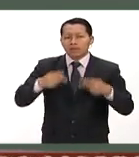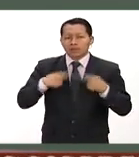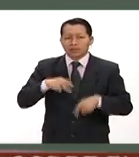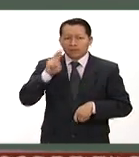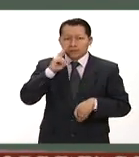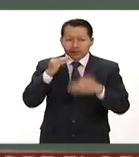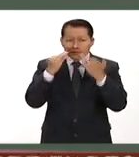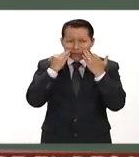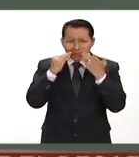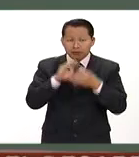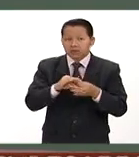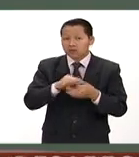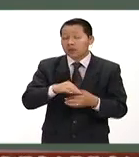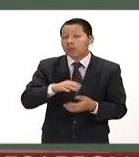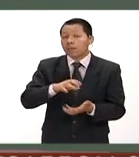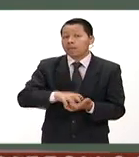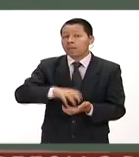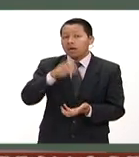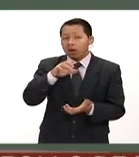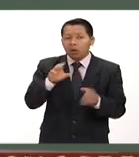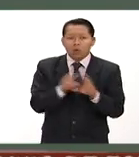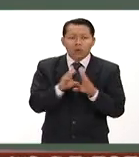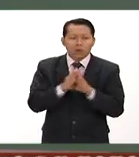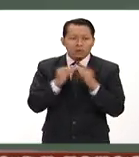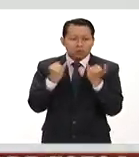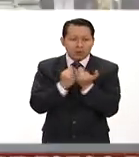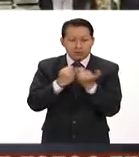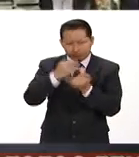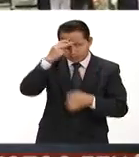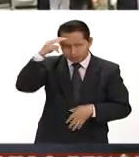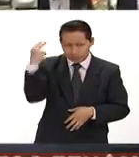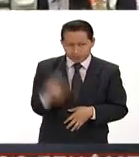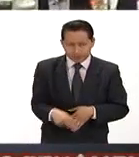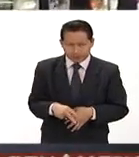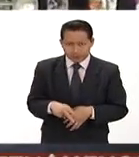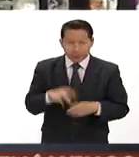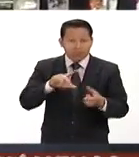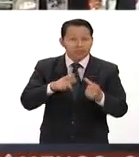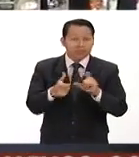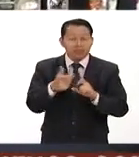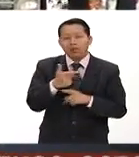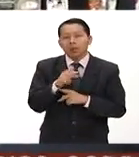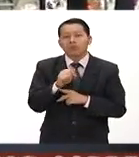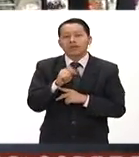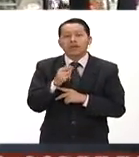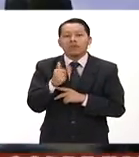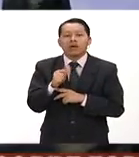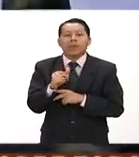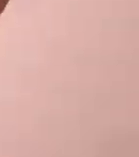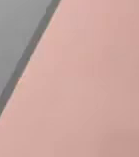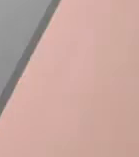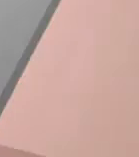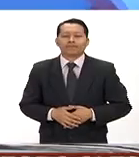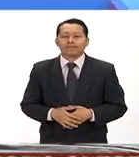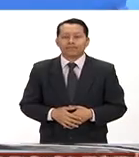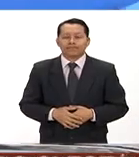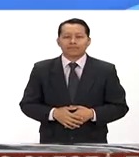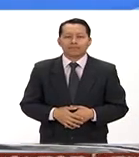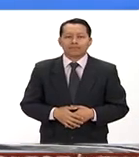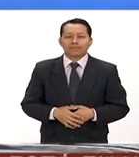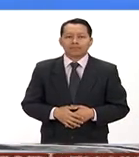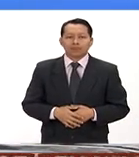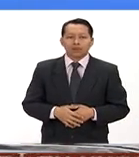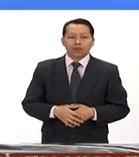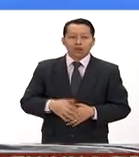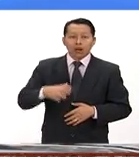La mayoría, la enorme mayoría de mexicanos. Para México al día, Gustavo Gamboa. El